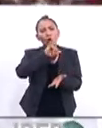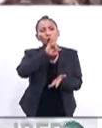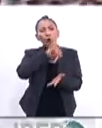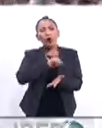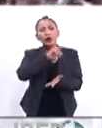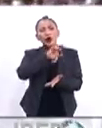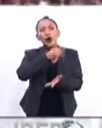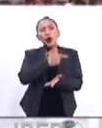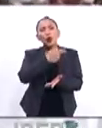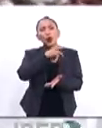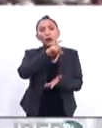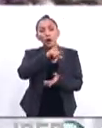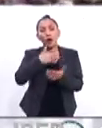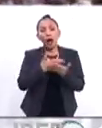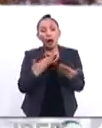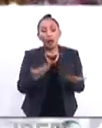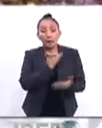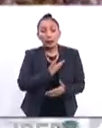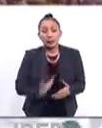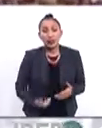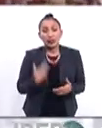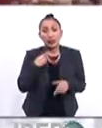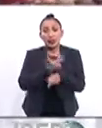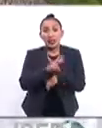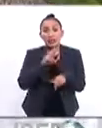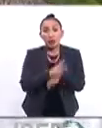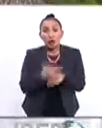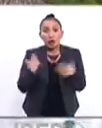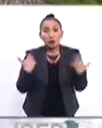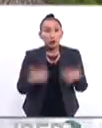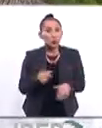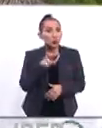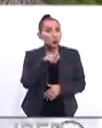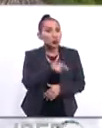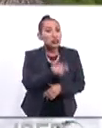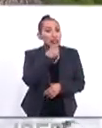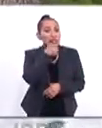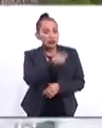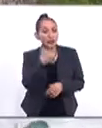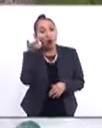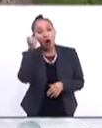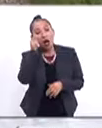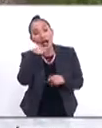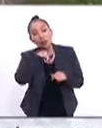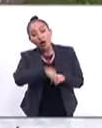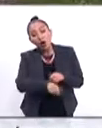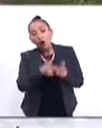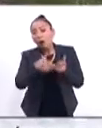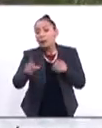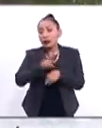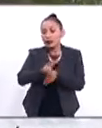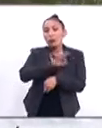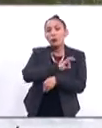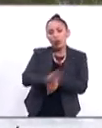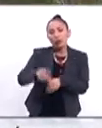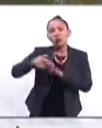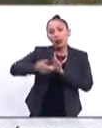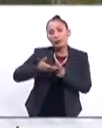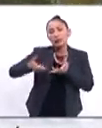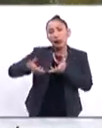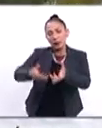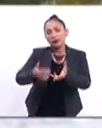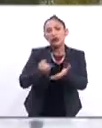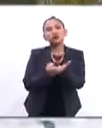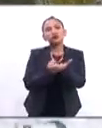Guaidó, quien hoy asumió como presidente de la República Bolivariana de Venezuela y dice, esperamos que a partir de hoy Venezuela pueda retomar el